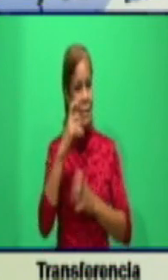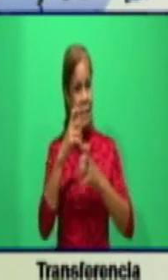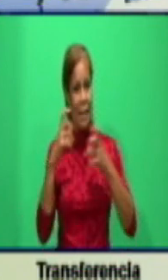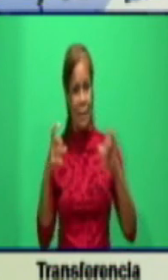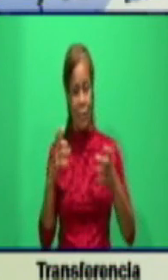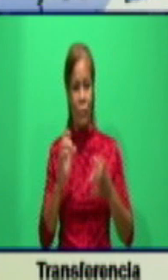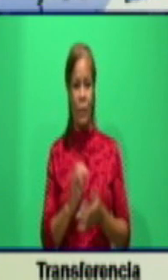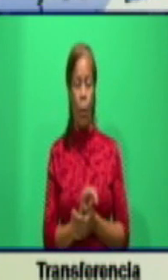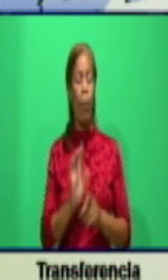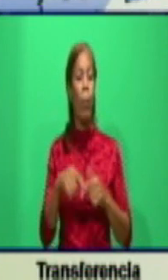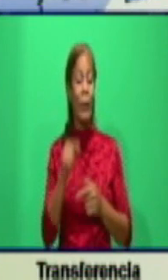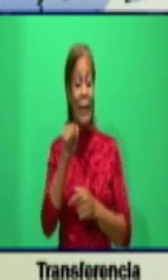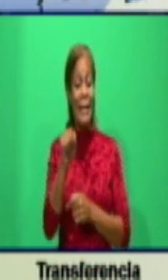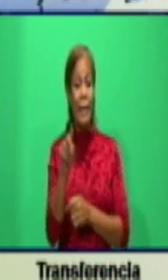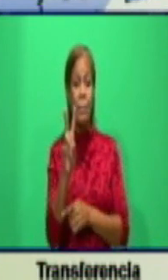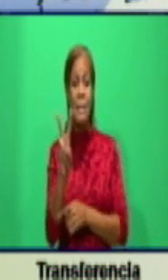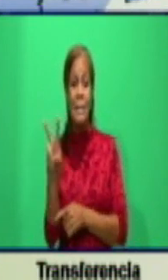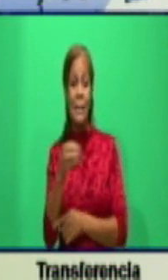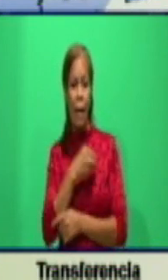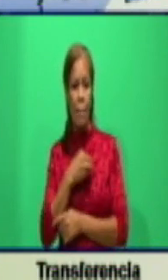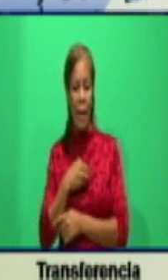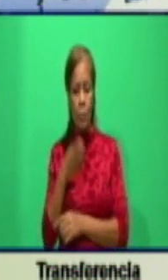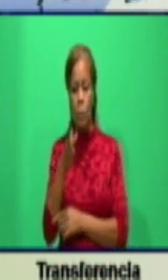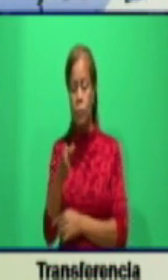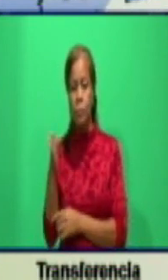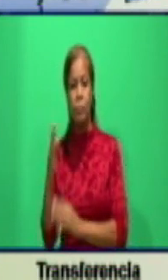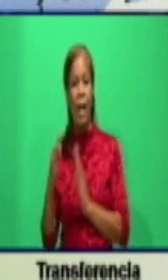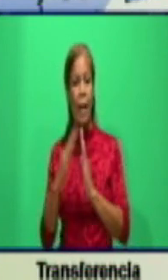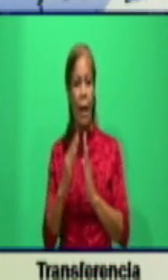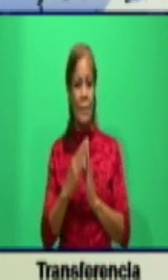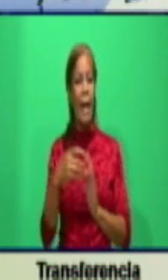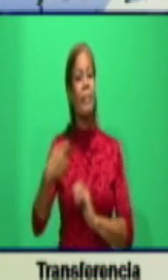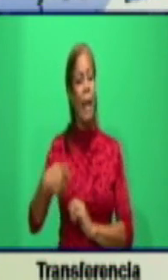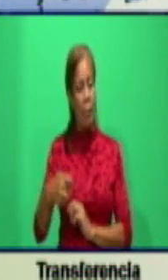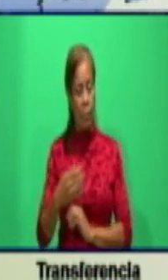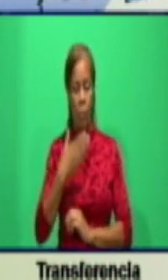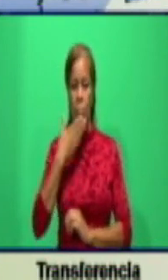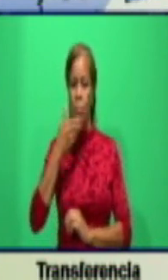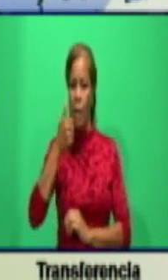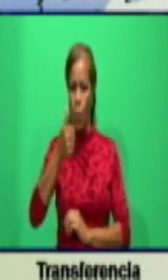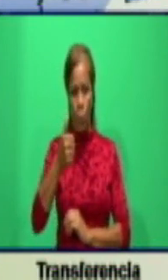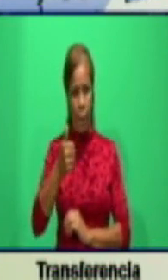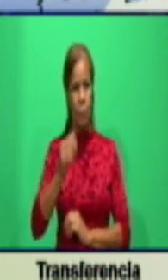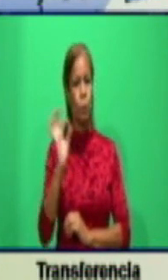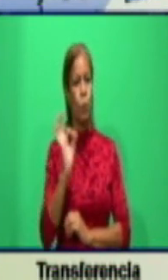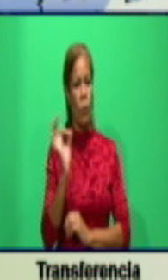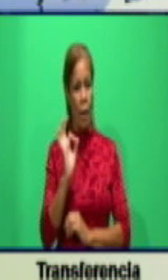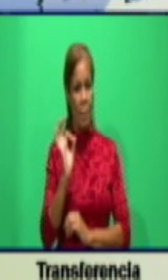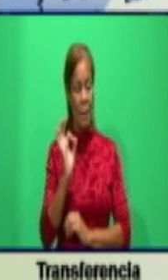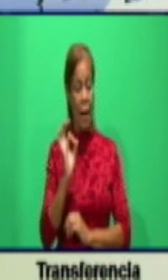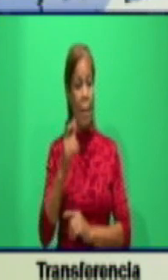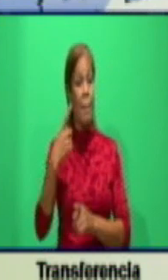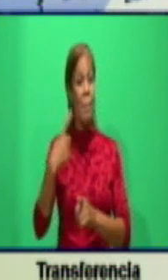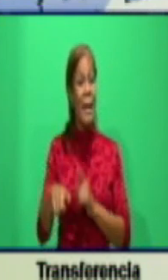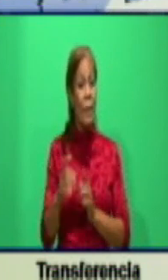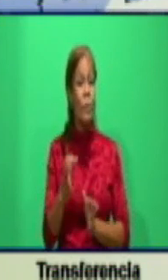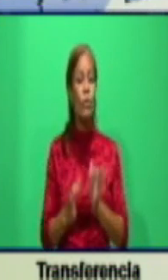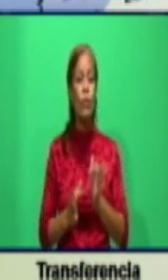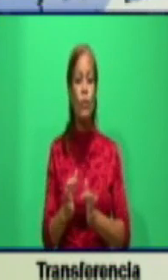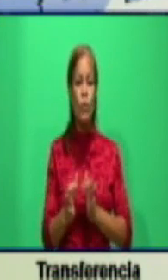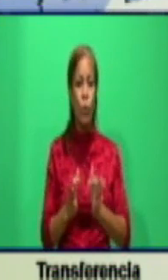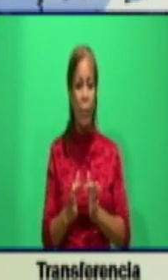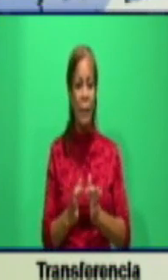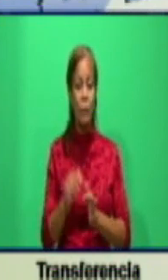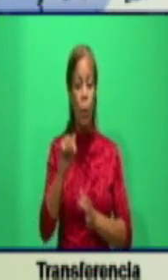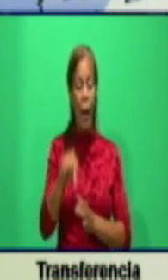que de la pesquisa, con todo lo que tenemos que mejorar en su funcionamiento, se